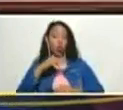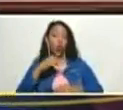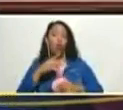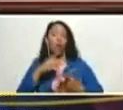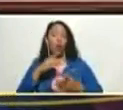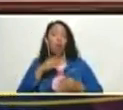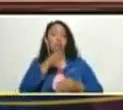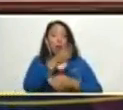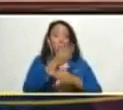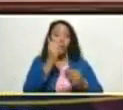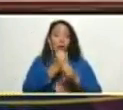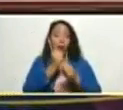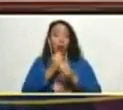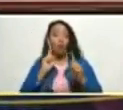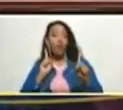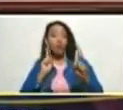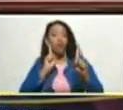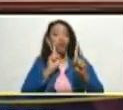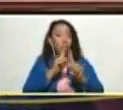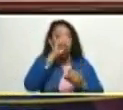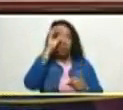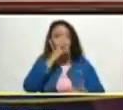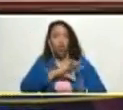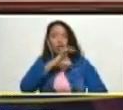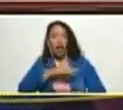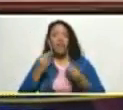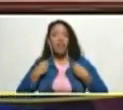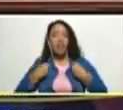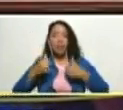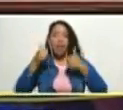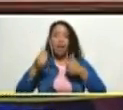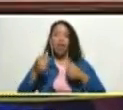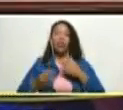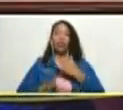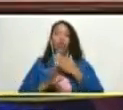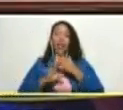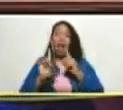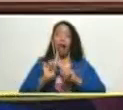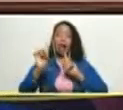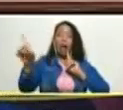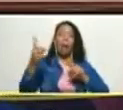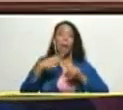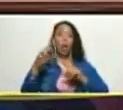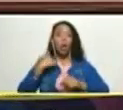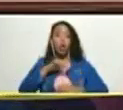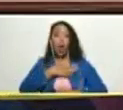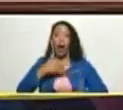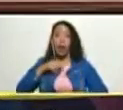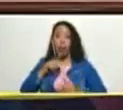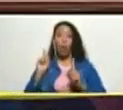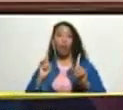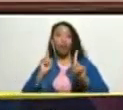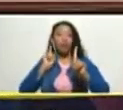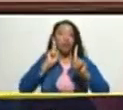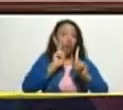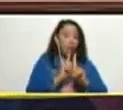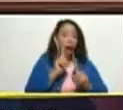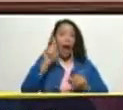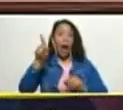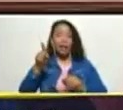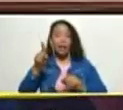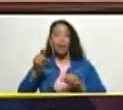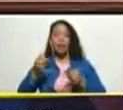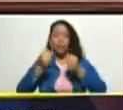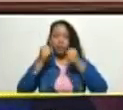sociedad del vivir viviendo estamos lejos aún pero hacia allá vamos con firme